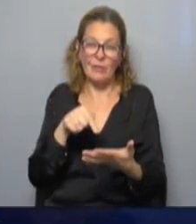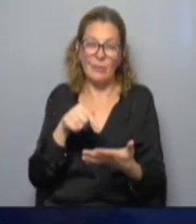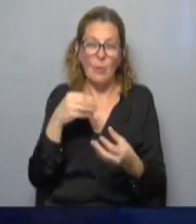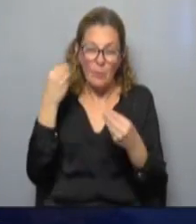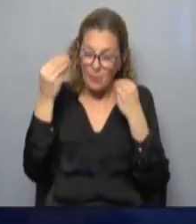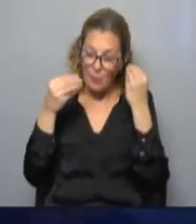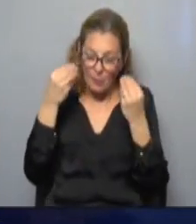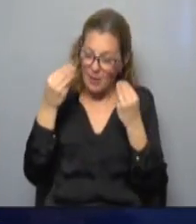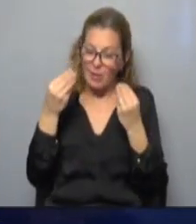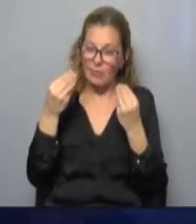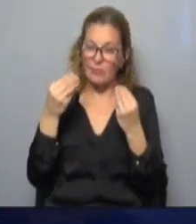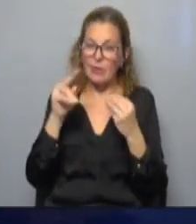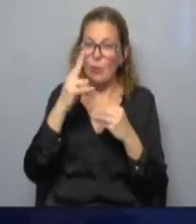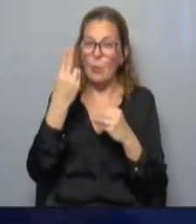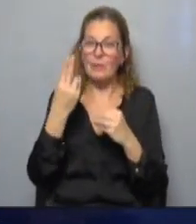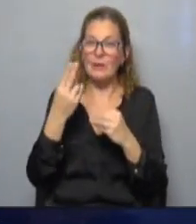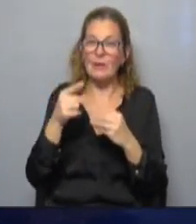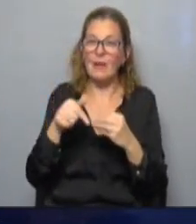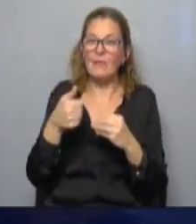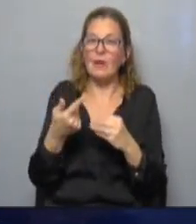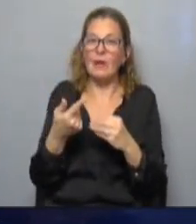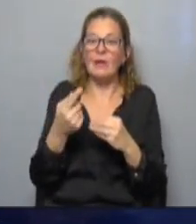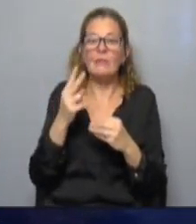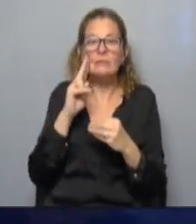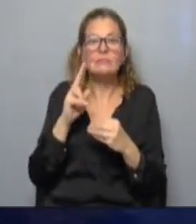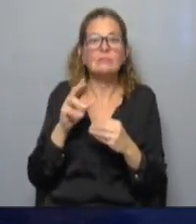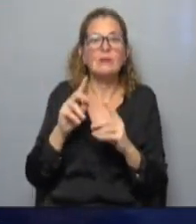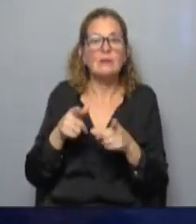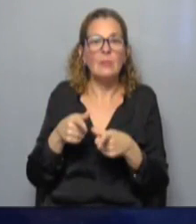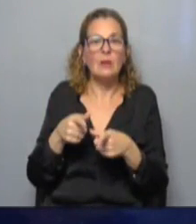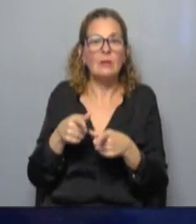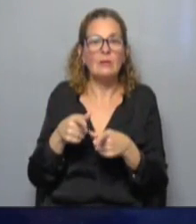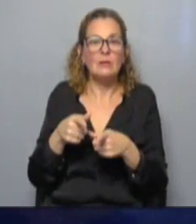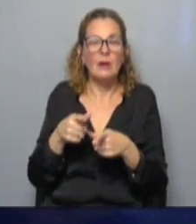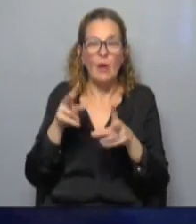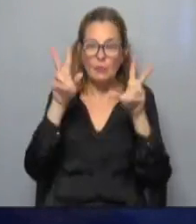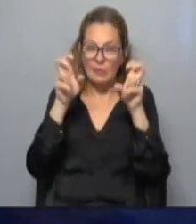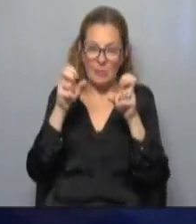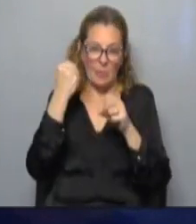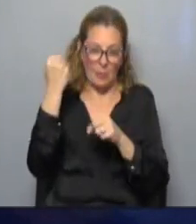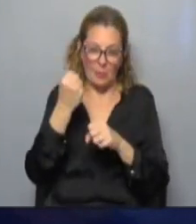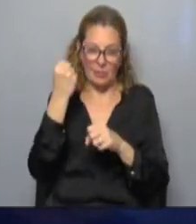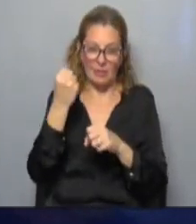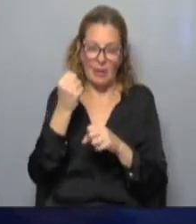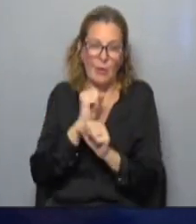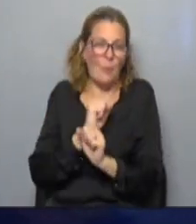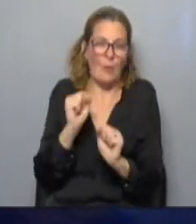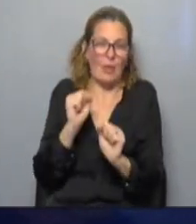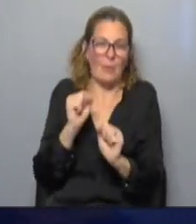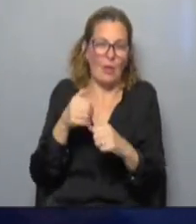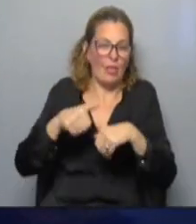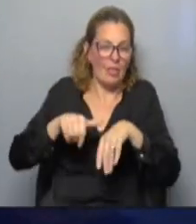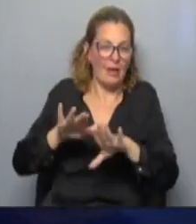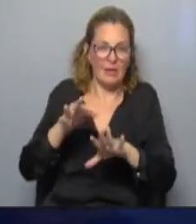preocupación y el Uruguay le tiene que dedicar recursos a un tema importante porque no podemos dejar que